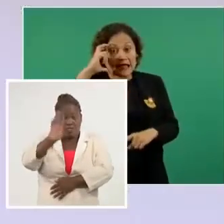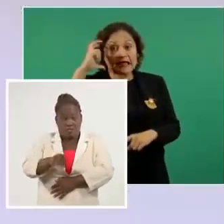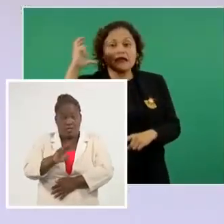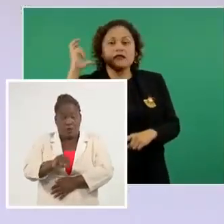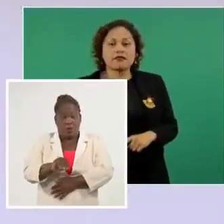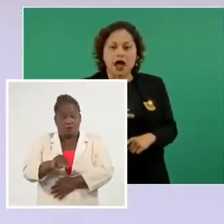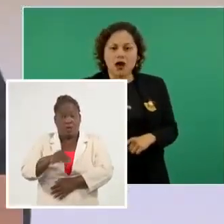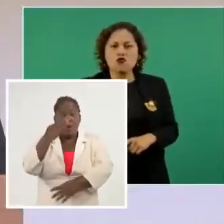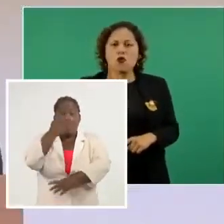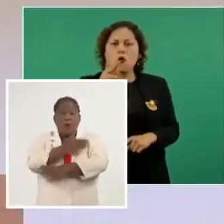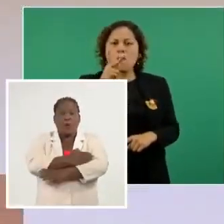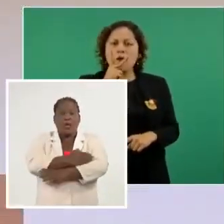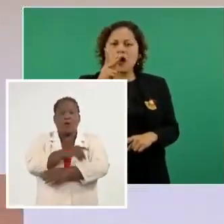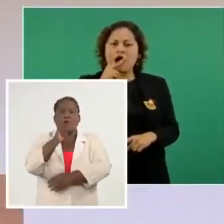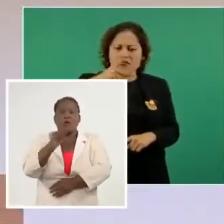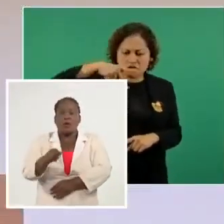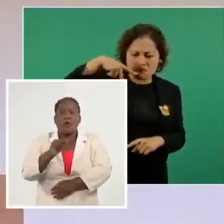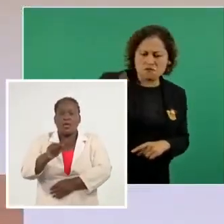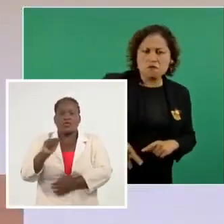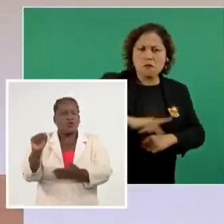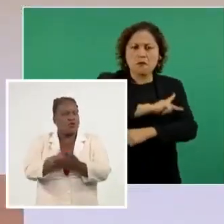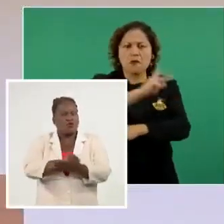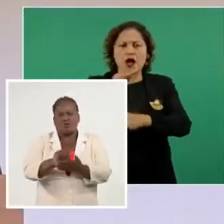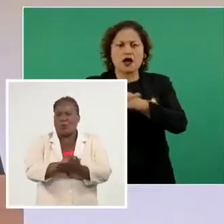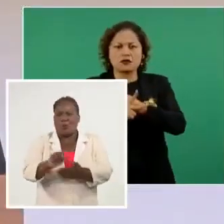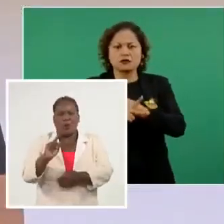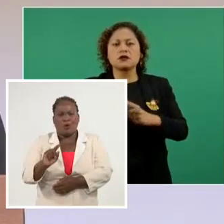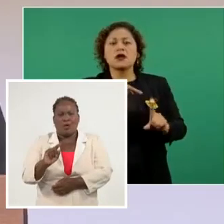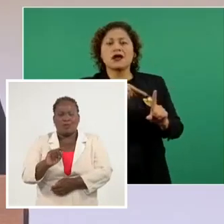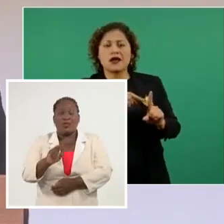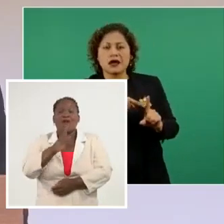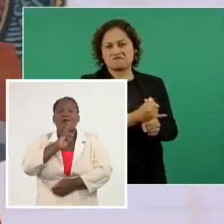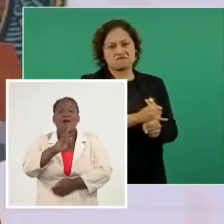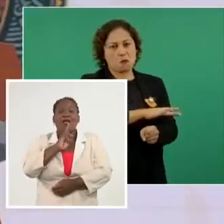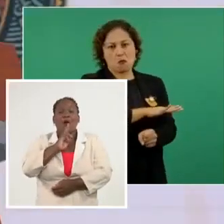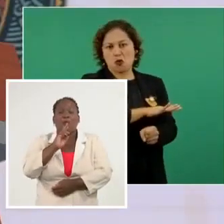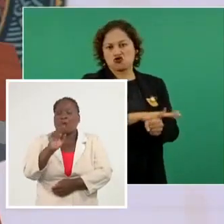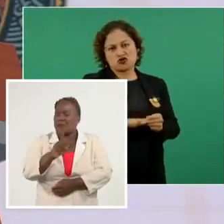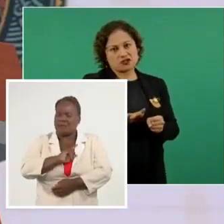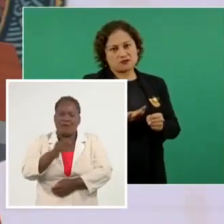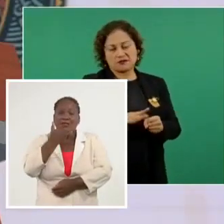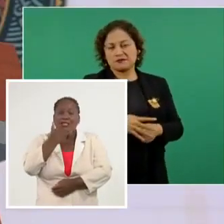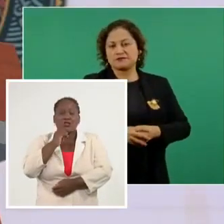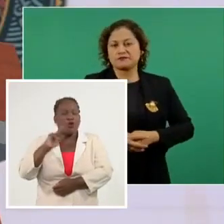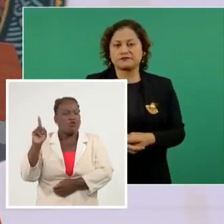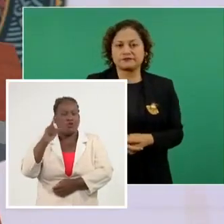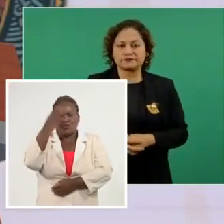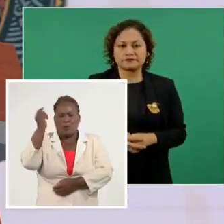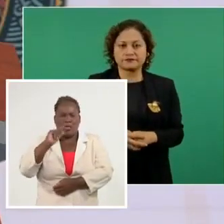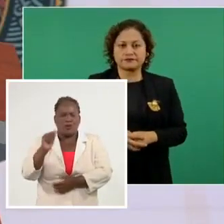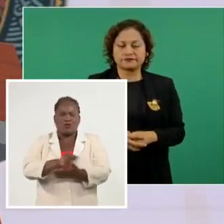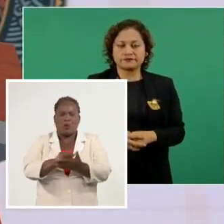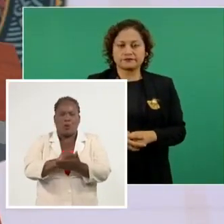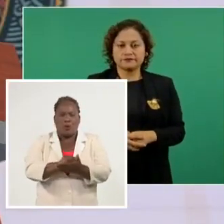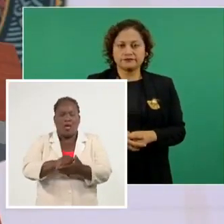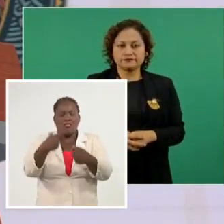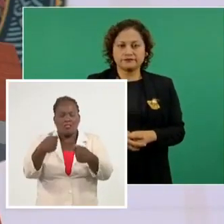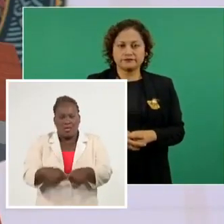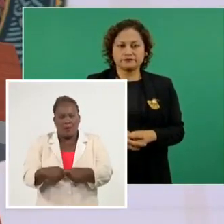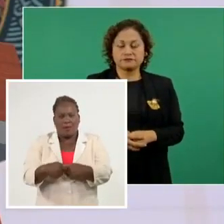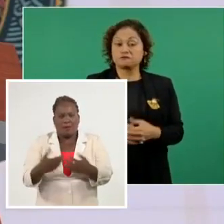mancha que no se borra ni con toda el agua de los océanos y llamó a recurrir al entendimiento.